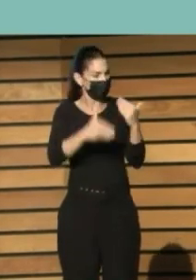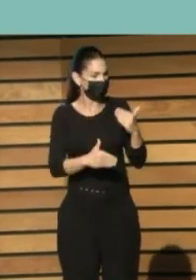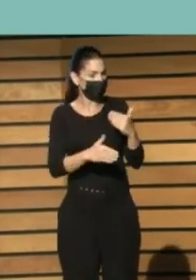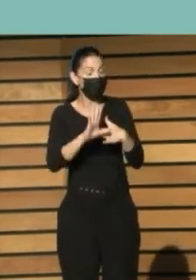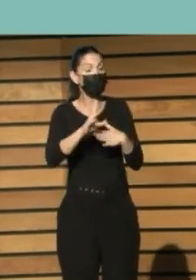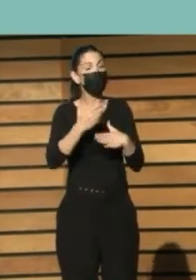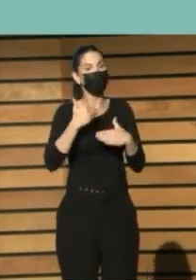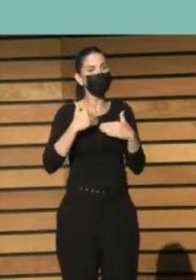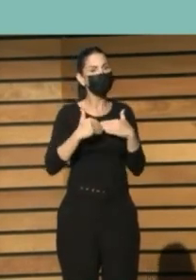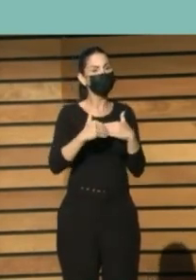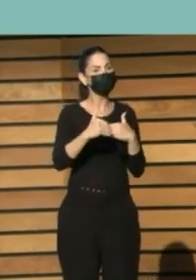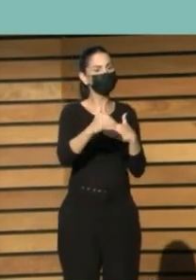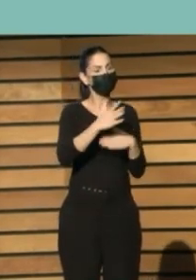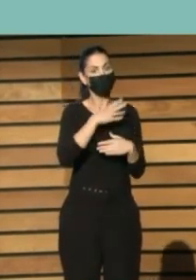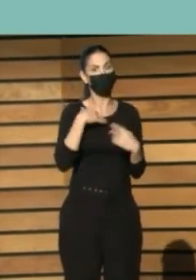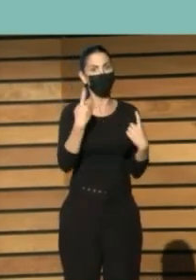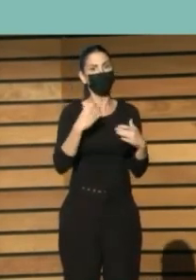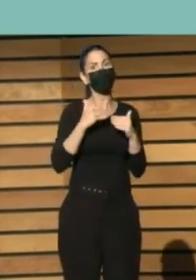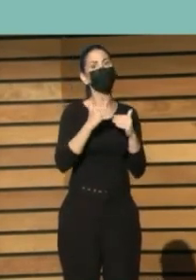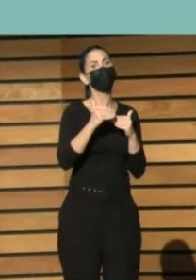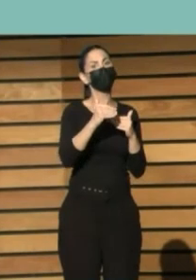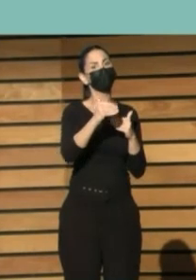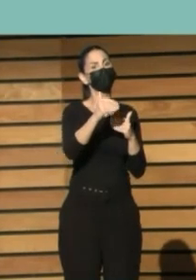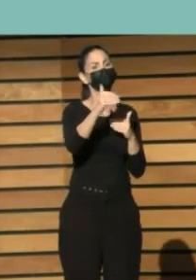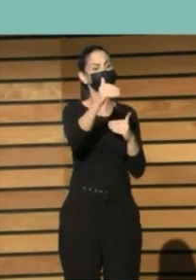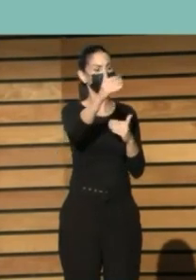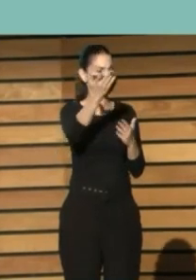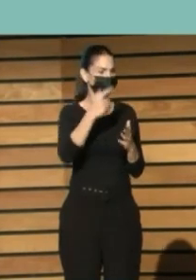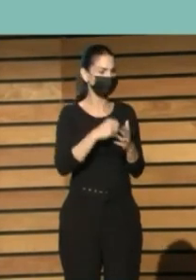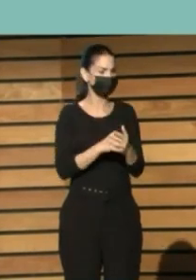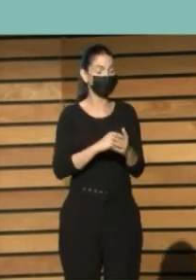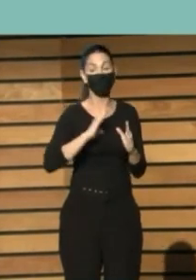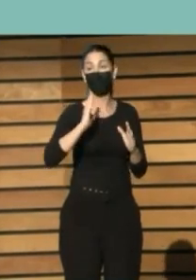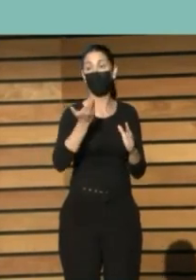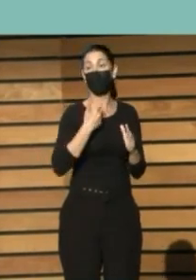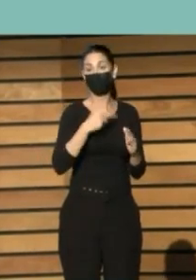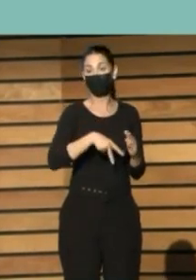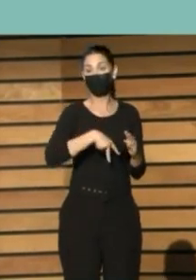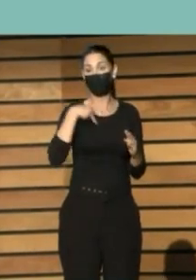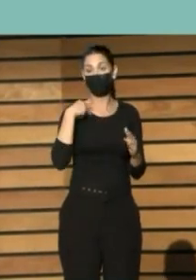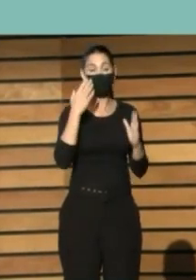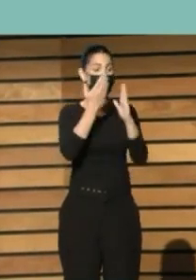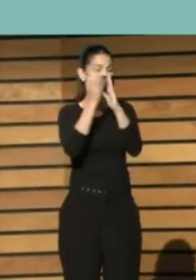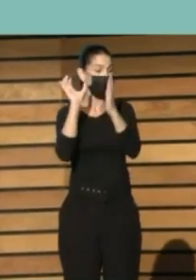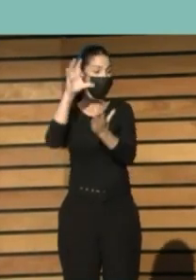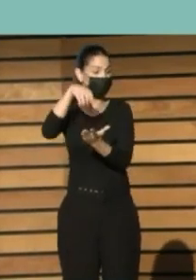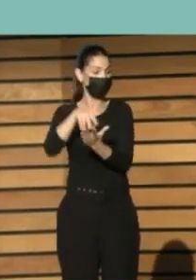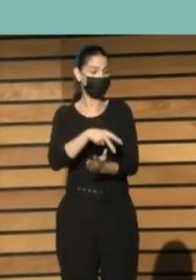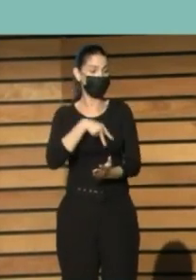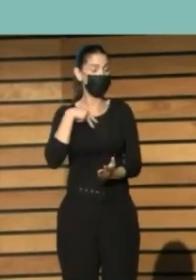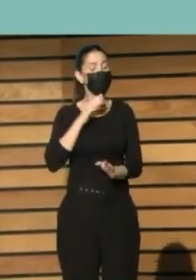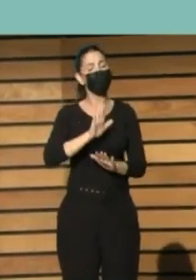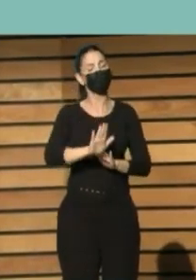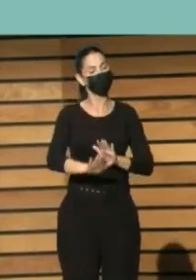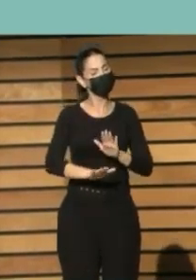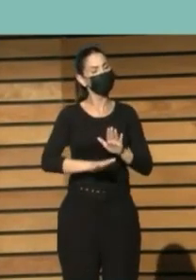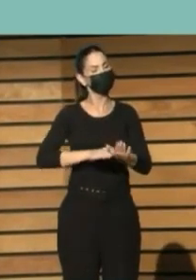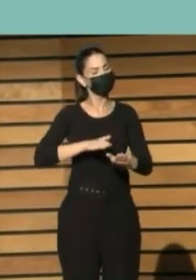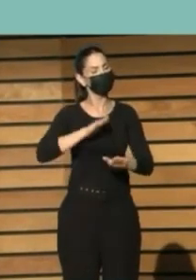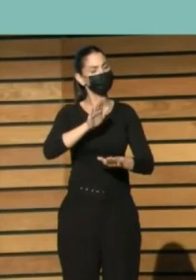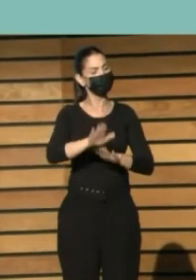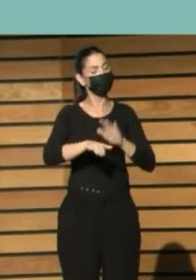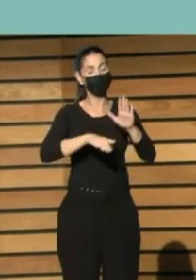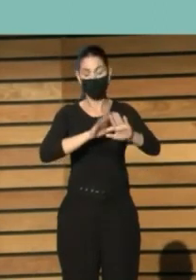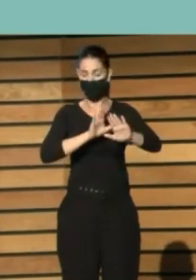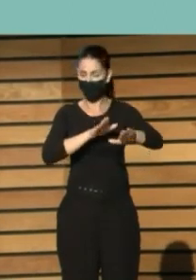plazo porque esto es un cambio sistémico que afecta a toda la biblioteca en general y por tanto hay que ir caminando despacio. Y finalmente